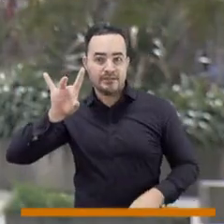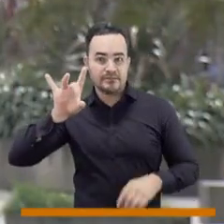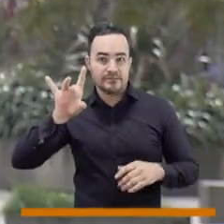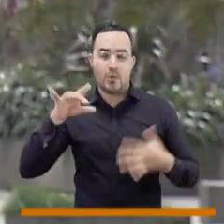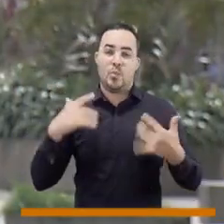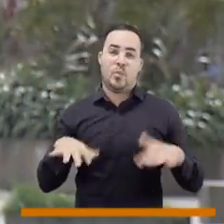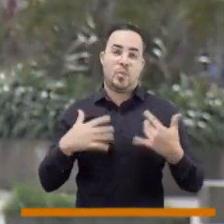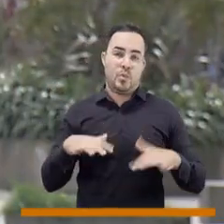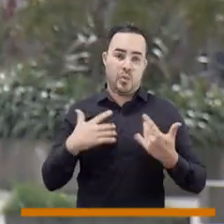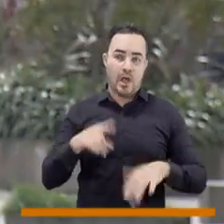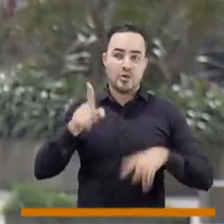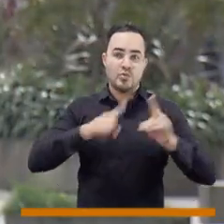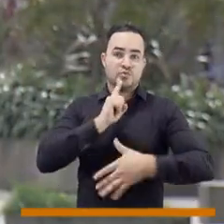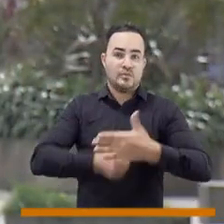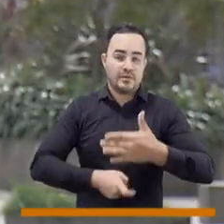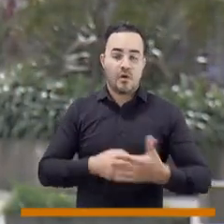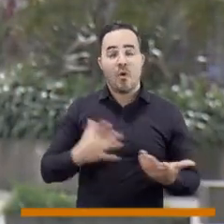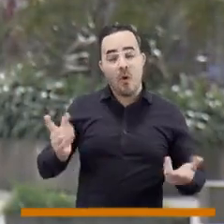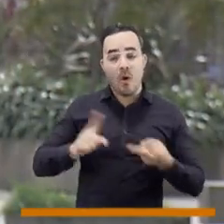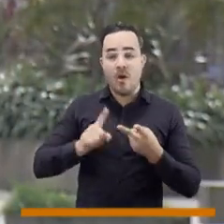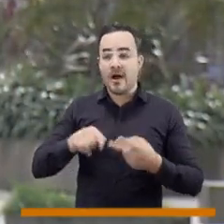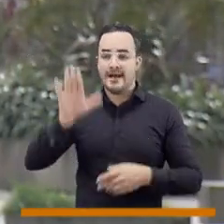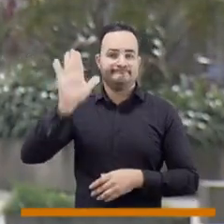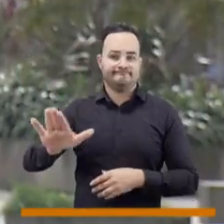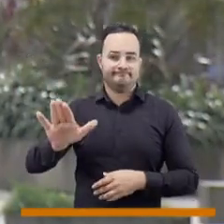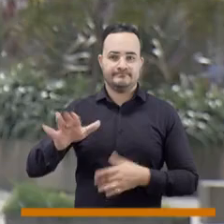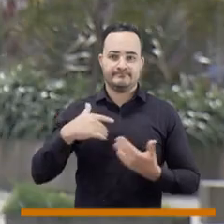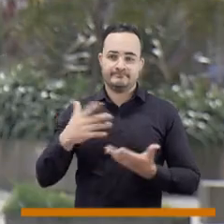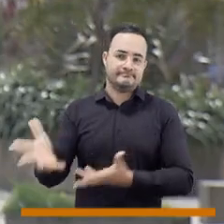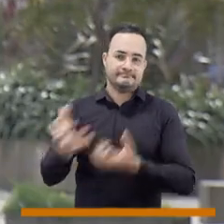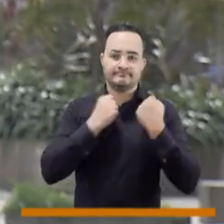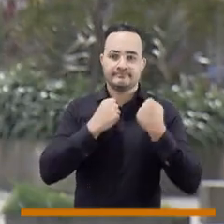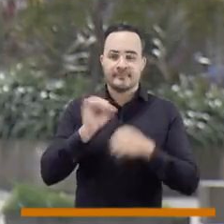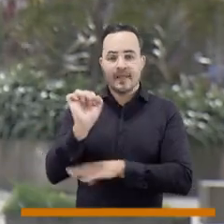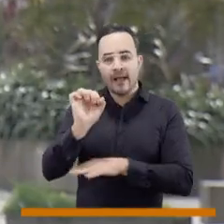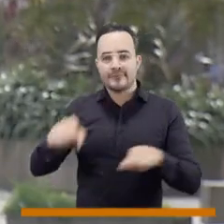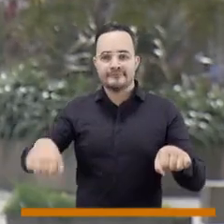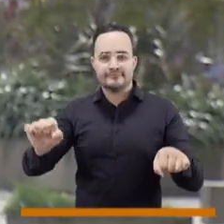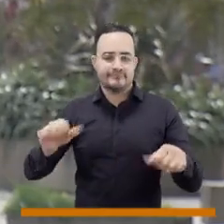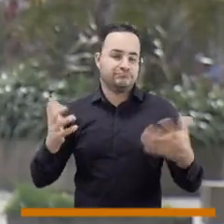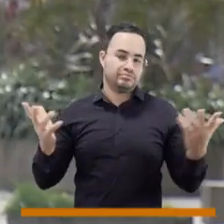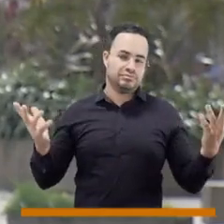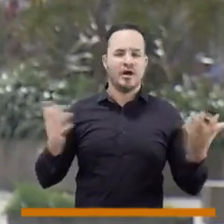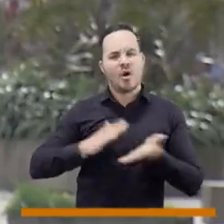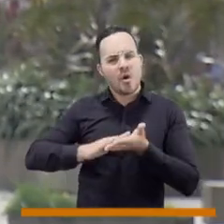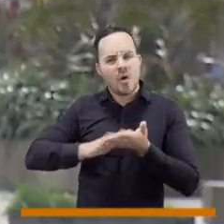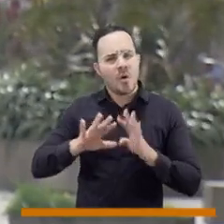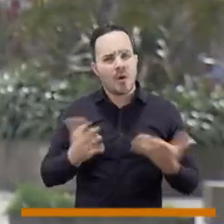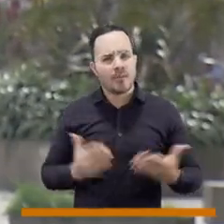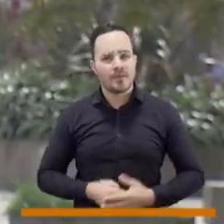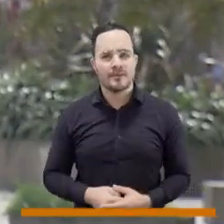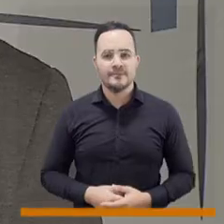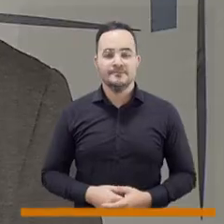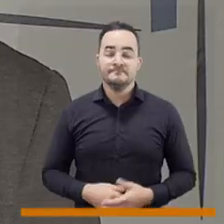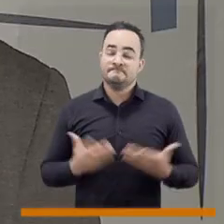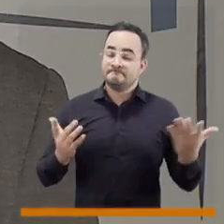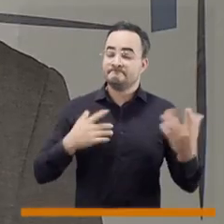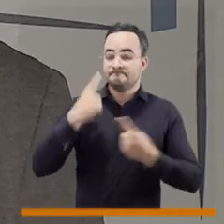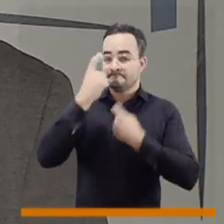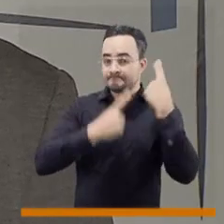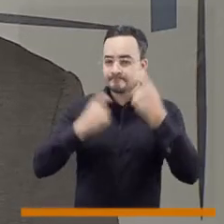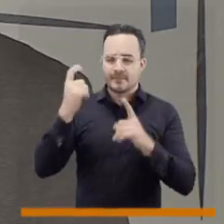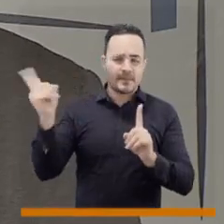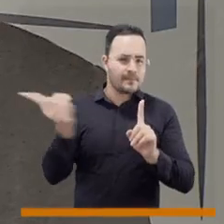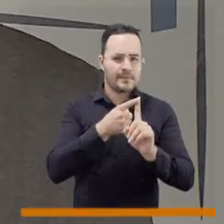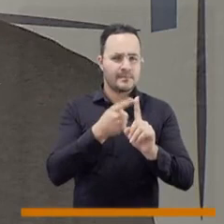mínimos legales vigentes hasta la inmovilización del vehículo. ¿Qué hacer para superar el problema? Lo primero